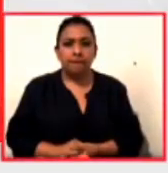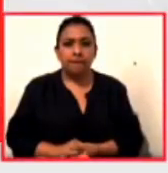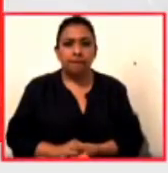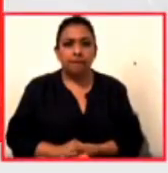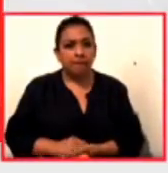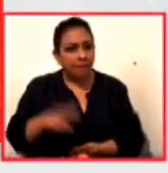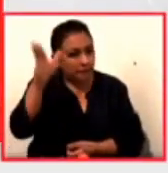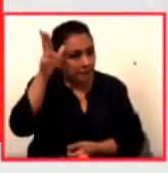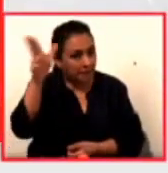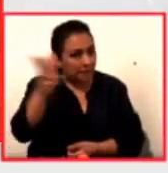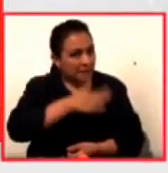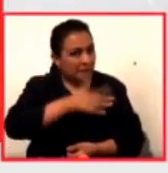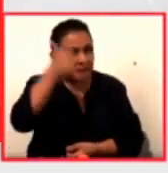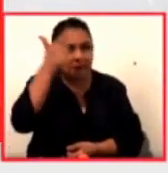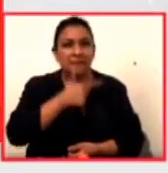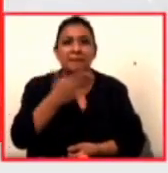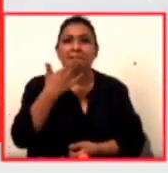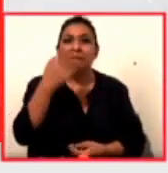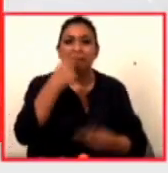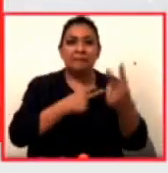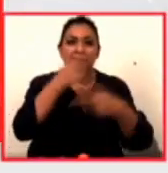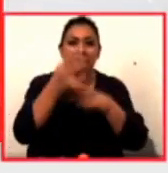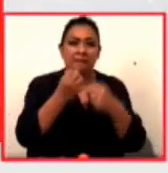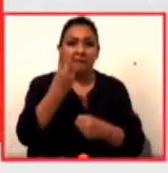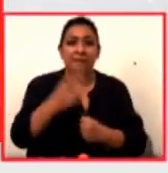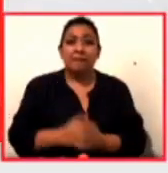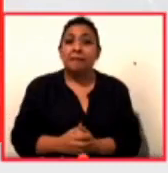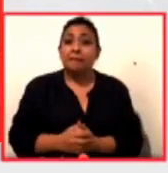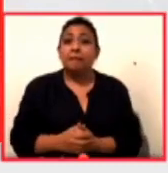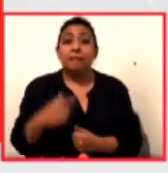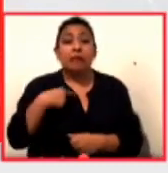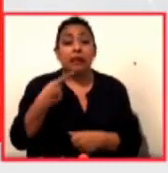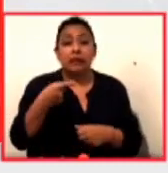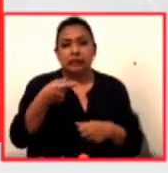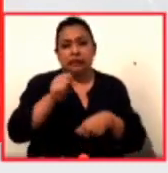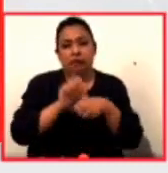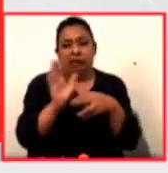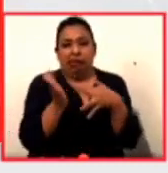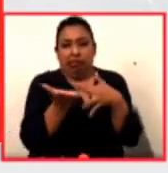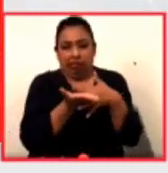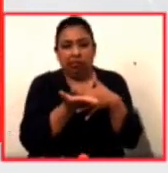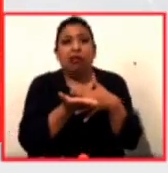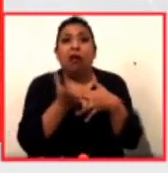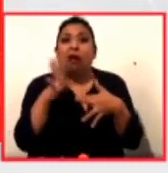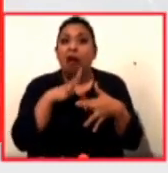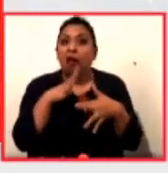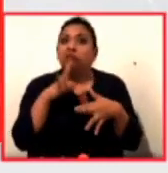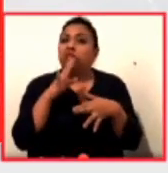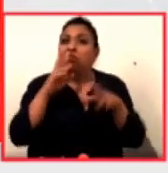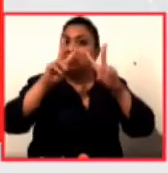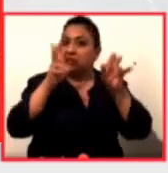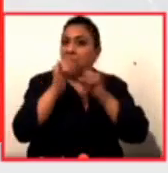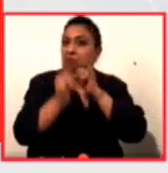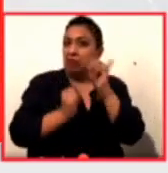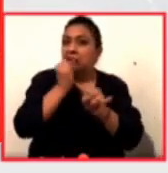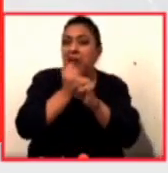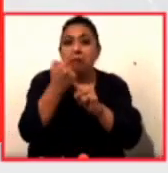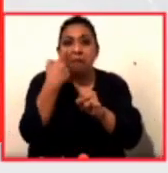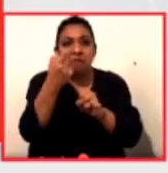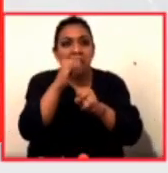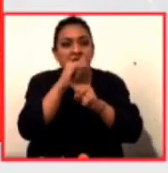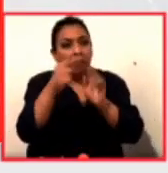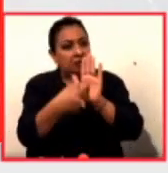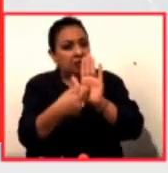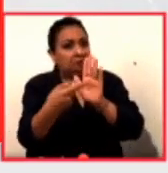Hola, ¿qué tal? Muy buenas noches, bienvenidos a Noticias veintidós. media semana nos ponemos muy internacionales, van a ver qué notas les hemos